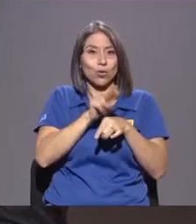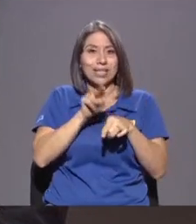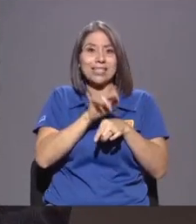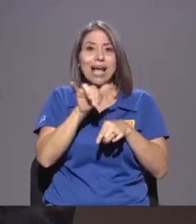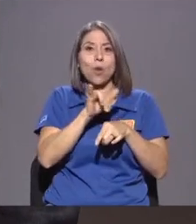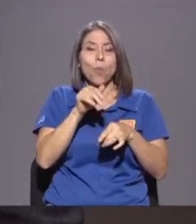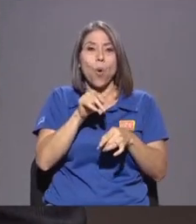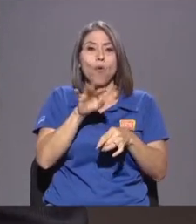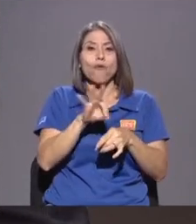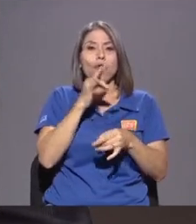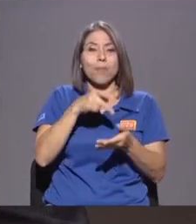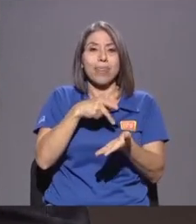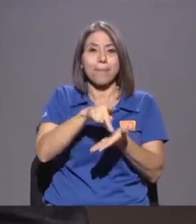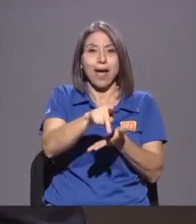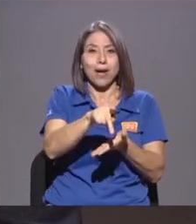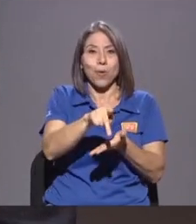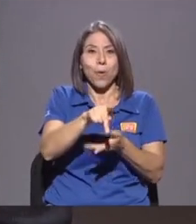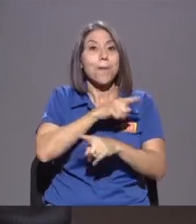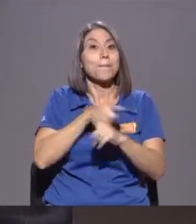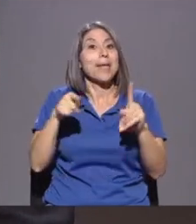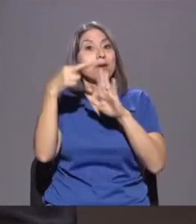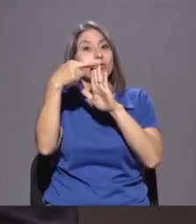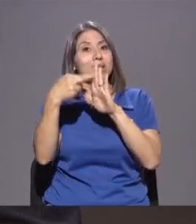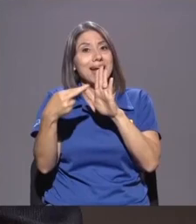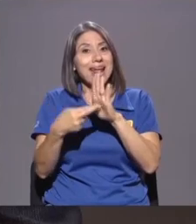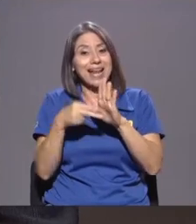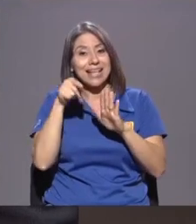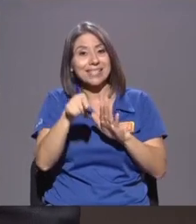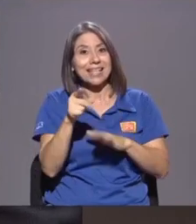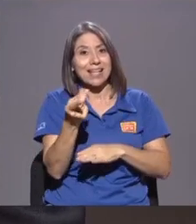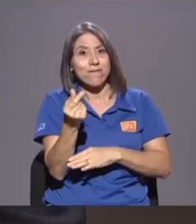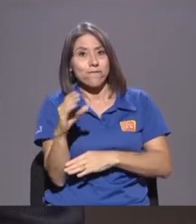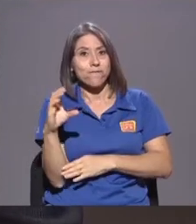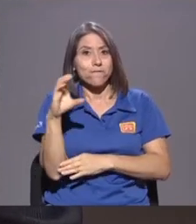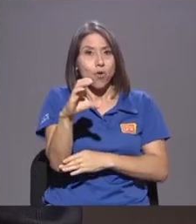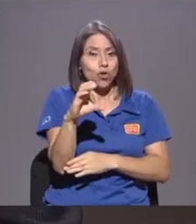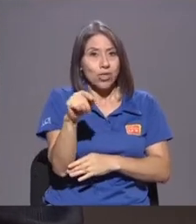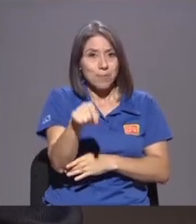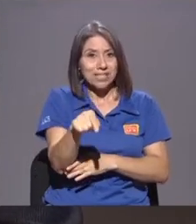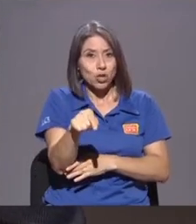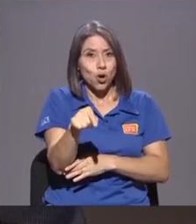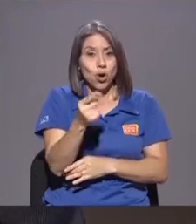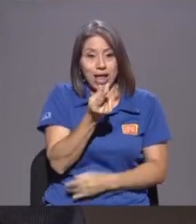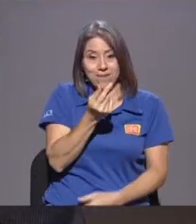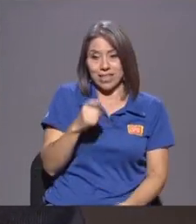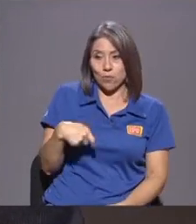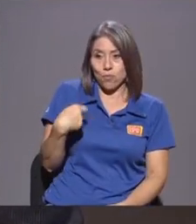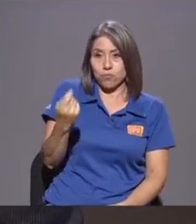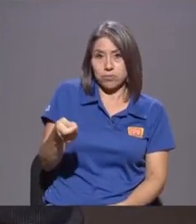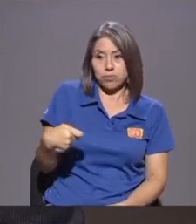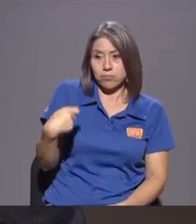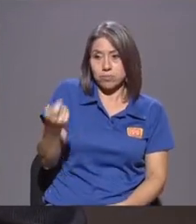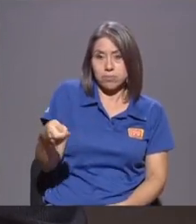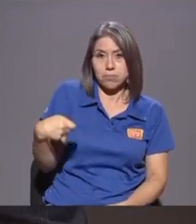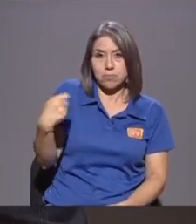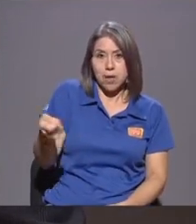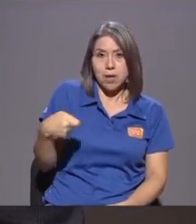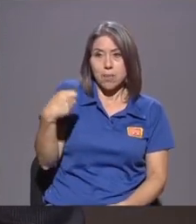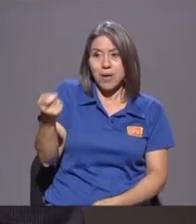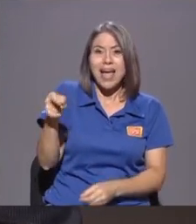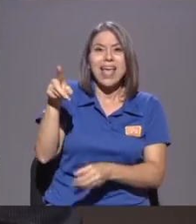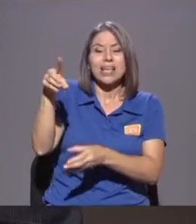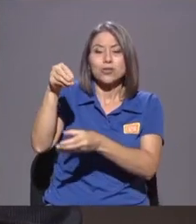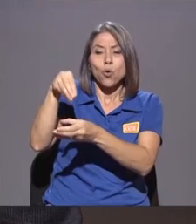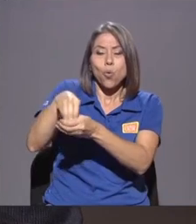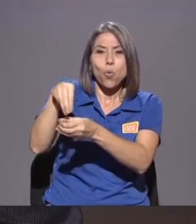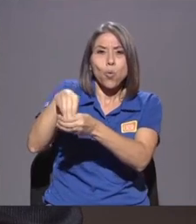De acuerdo Con las reglas De este fondo De inversión Los aportes Que se hacen Efectivo Se van a manejar En una canasta